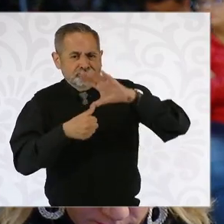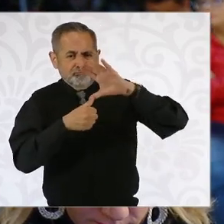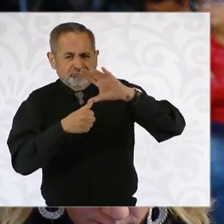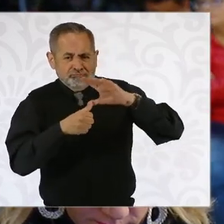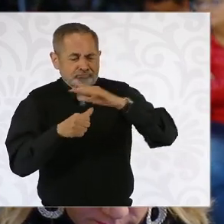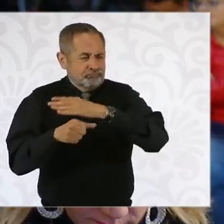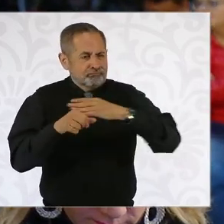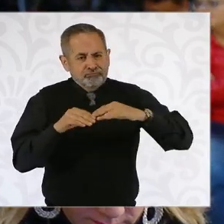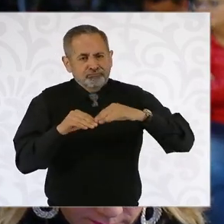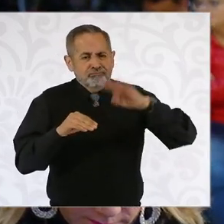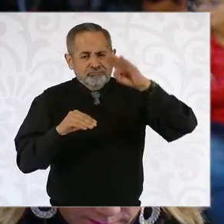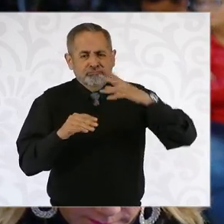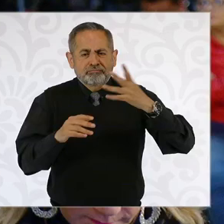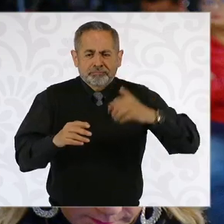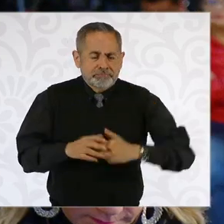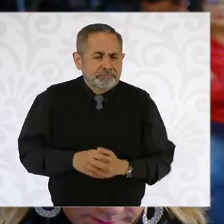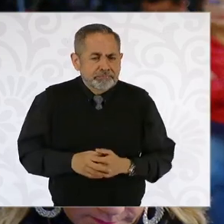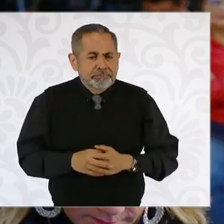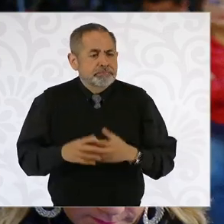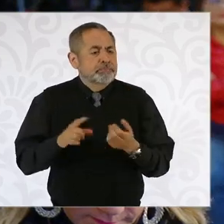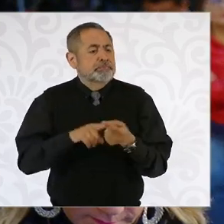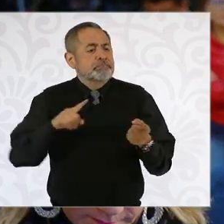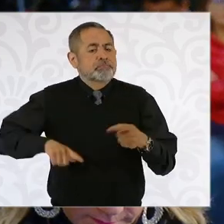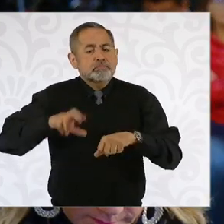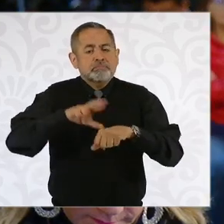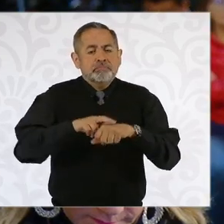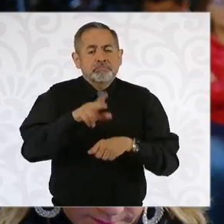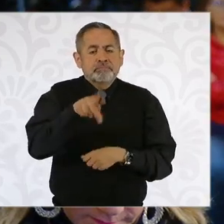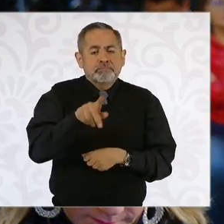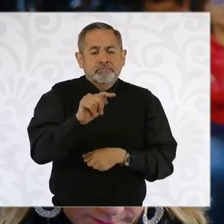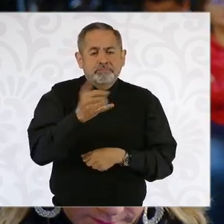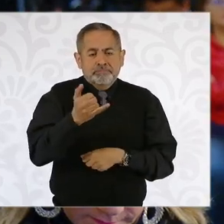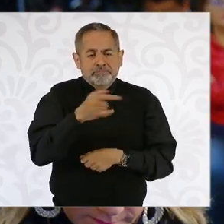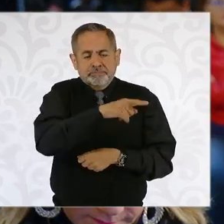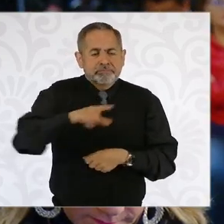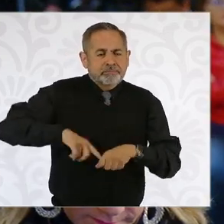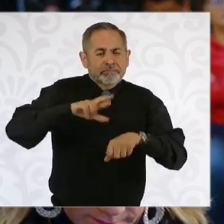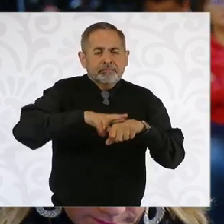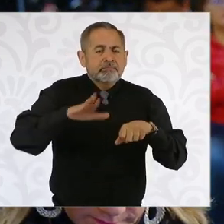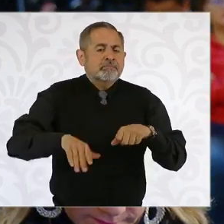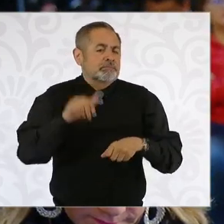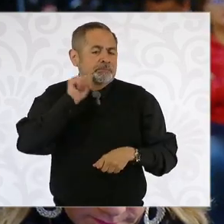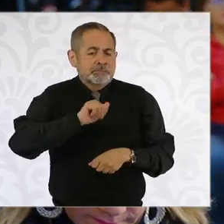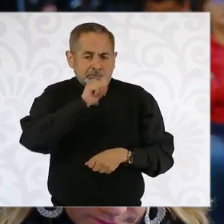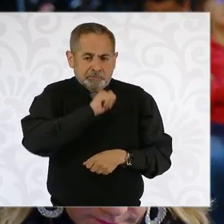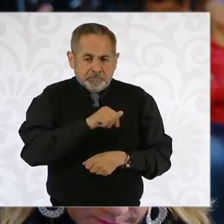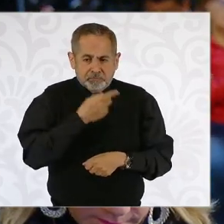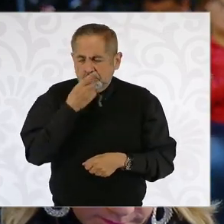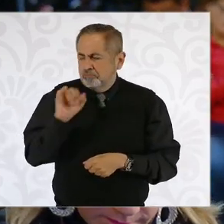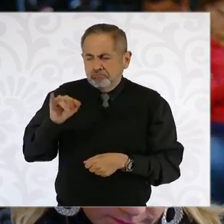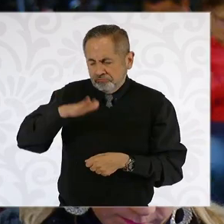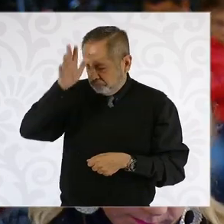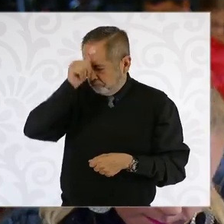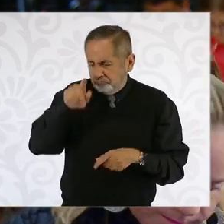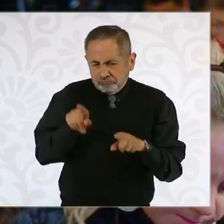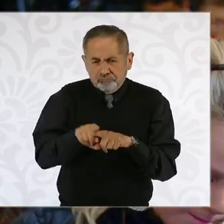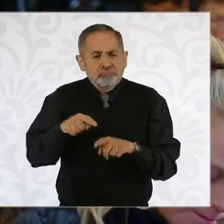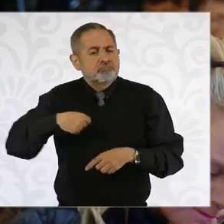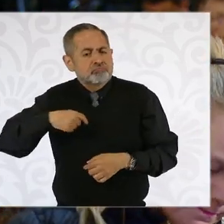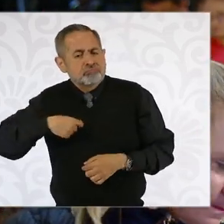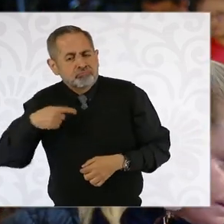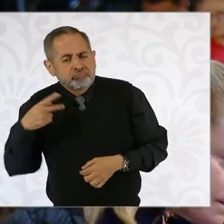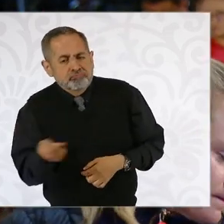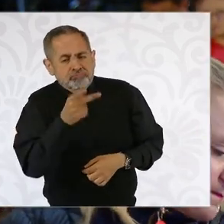final de cuentas. Y la gobernadora Kathy Hobbs, que es la gobernadora de Arizona, asintió justamente cuando yo le